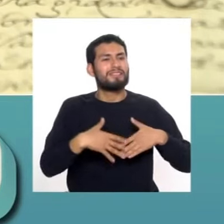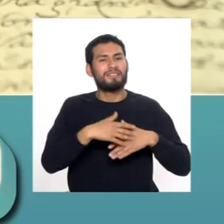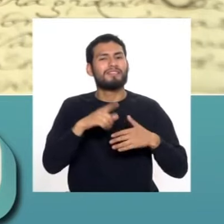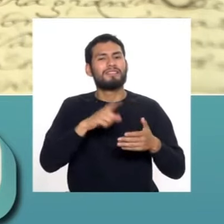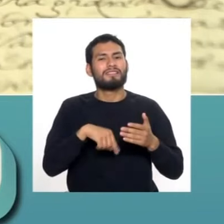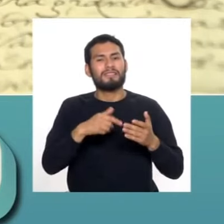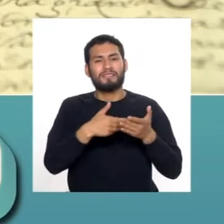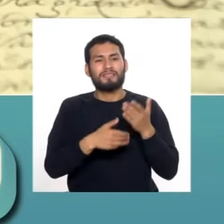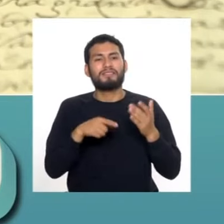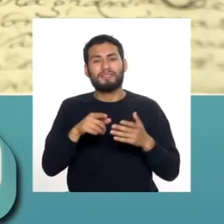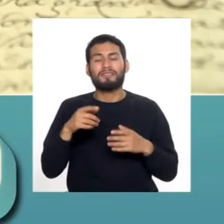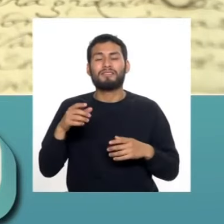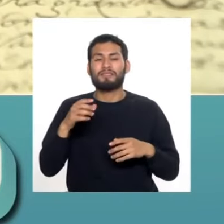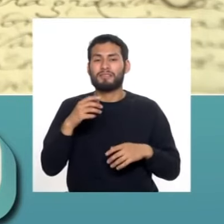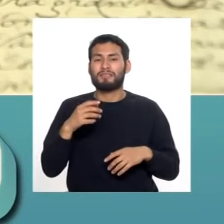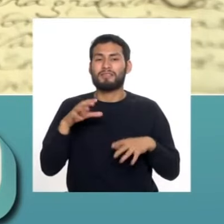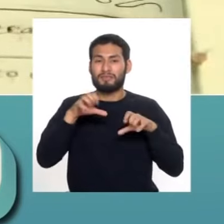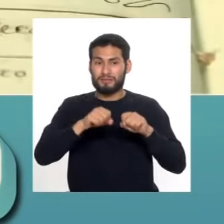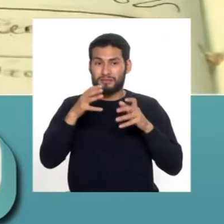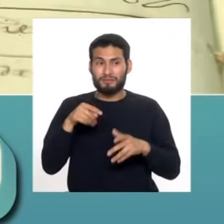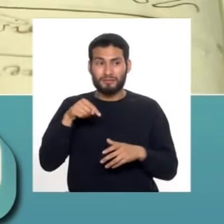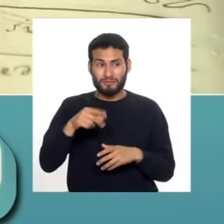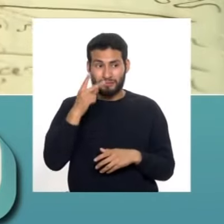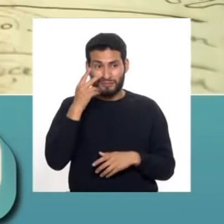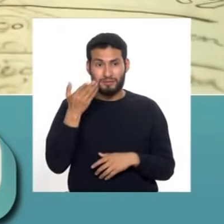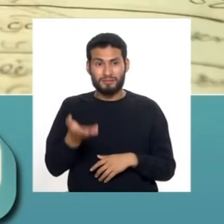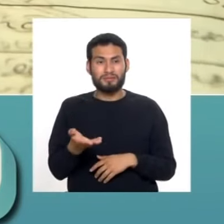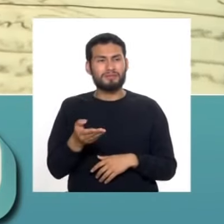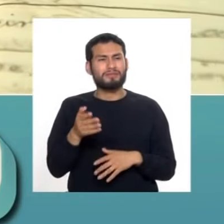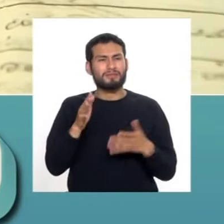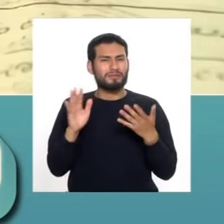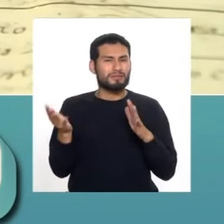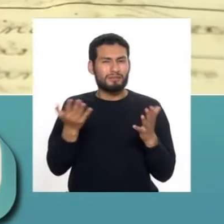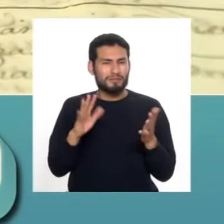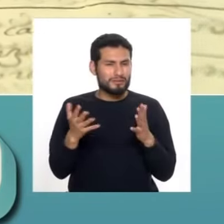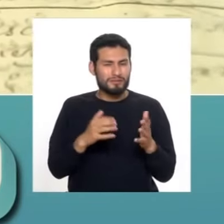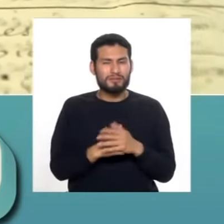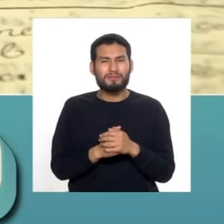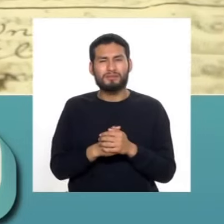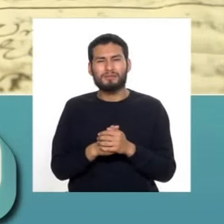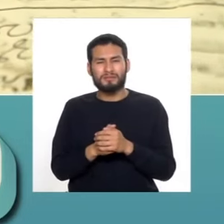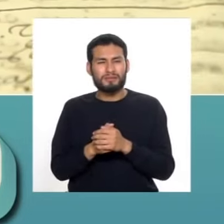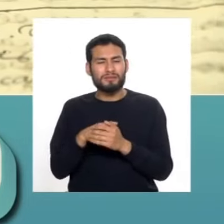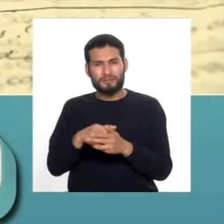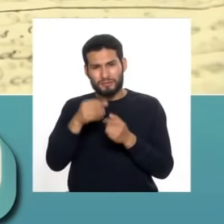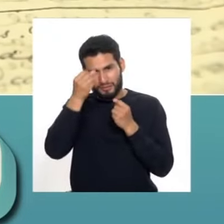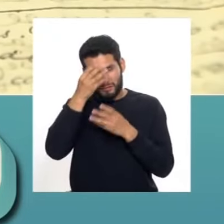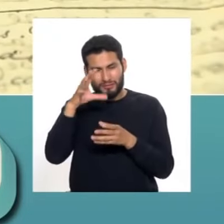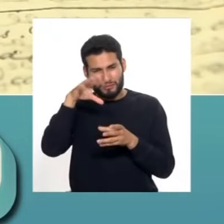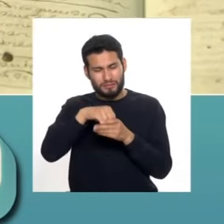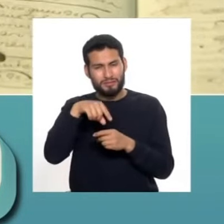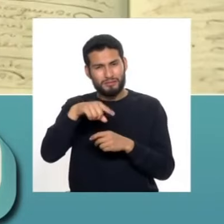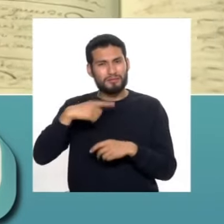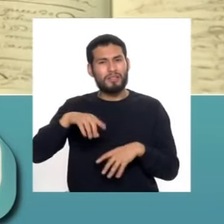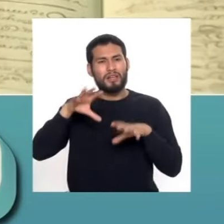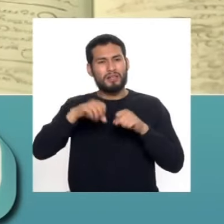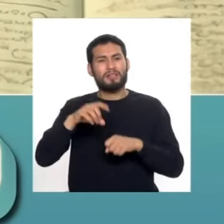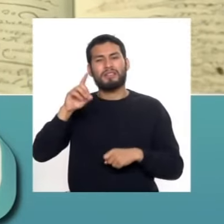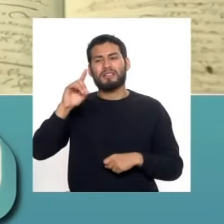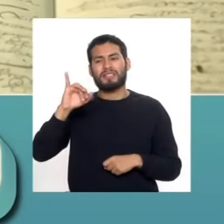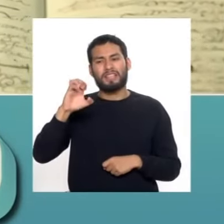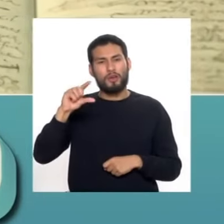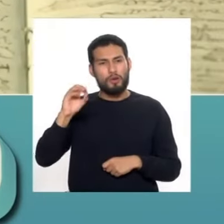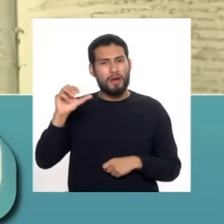Protocolo Ambulante de los Conquistadores, que es el documento que está acá adelante, entre que se encuentra información de los conquistadores, de don Diego